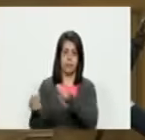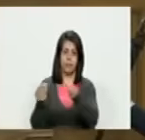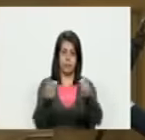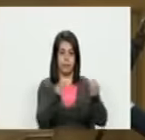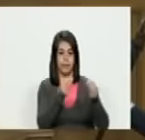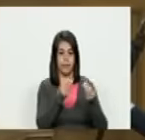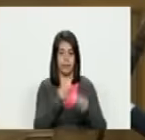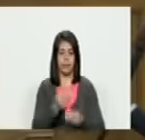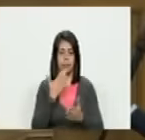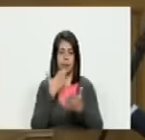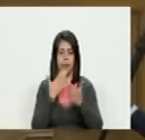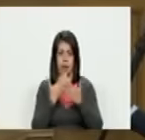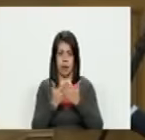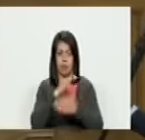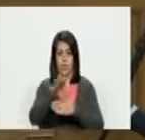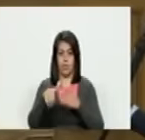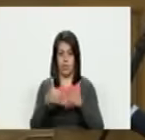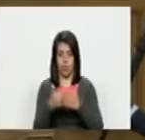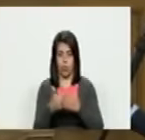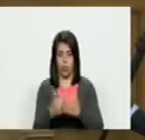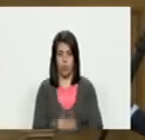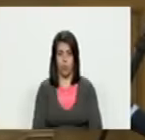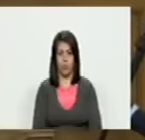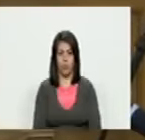distribuir muchas gracias a todas y a todos